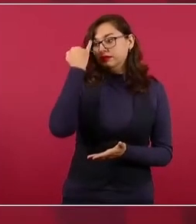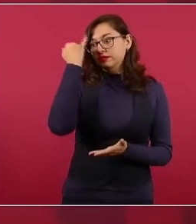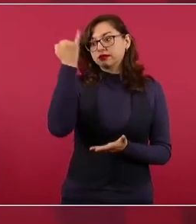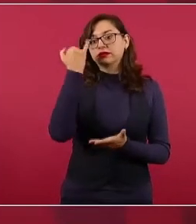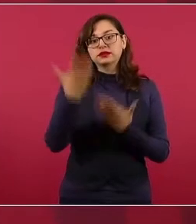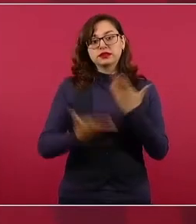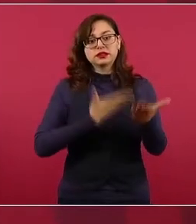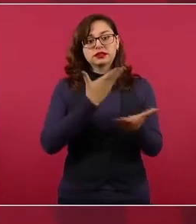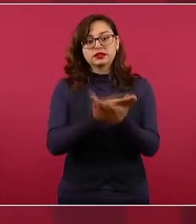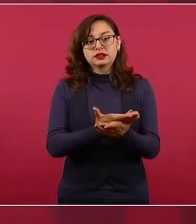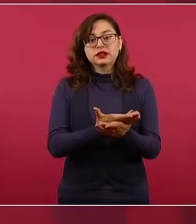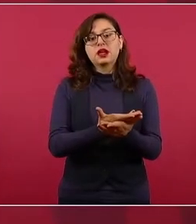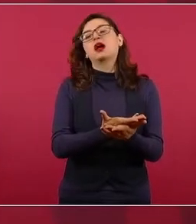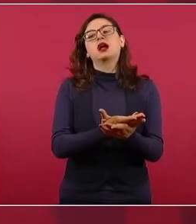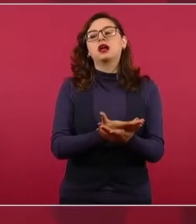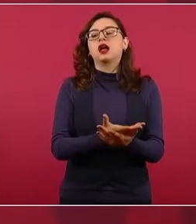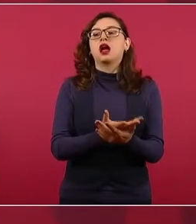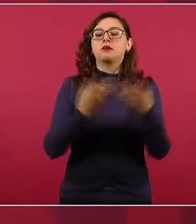migrantes?